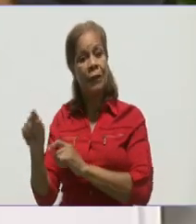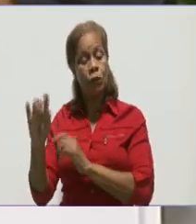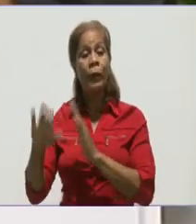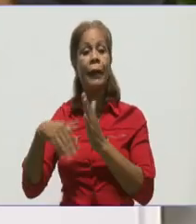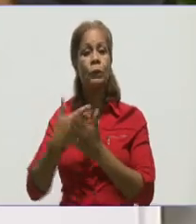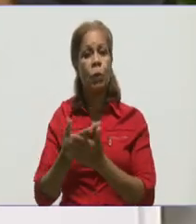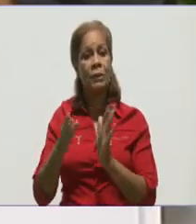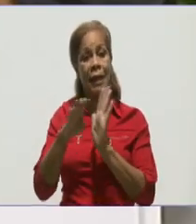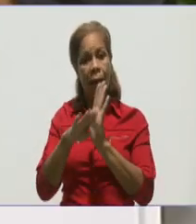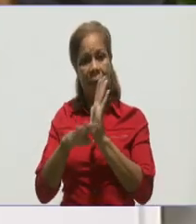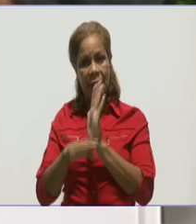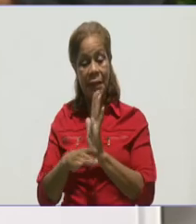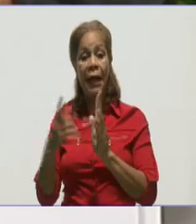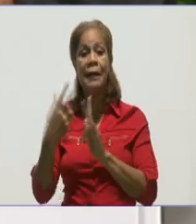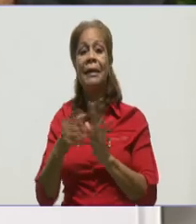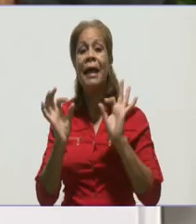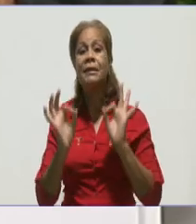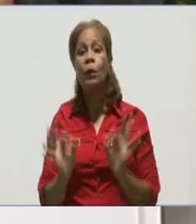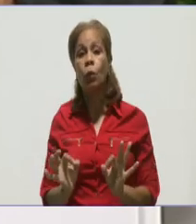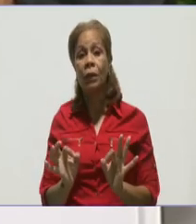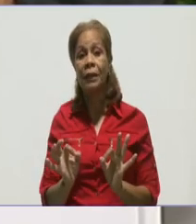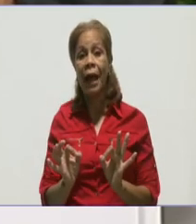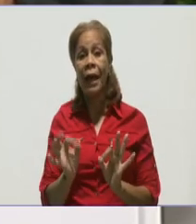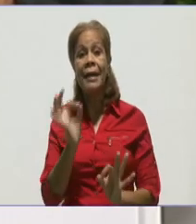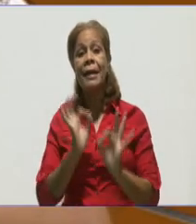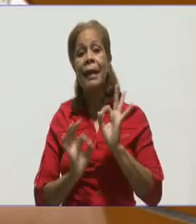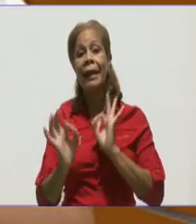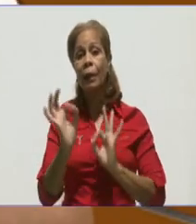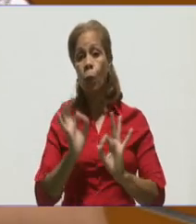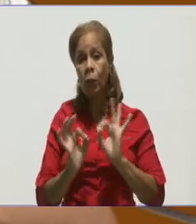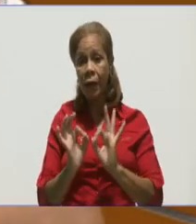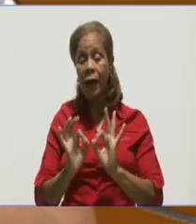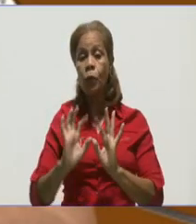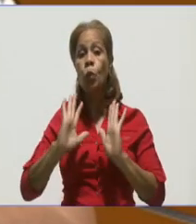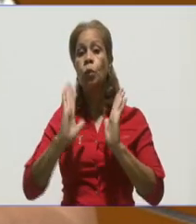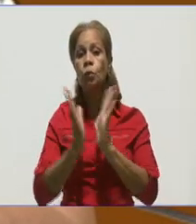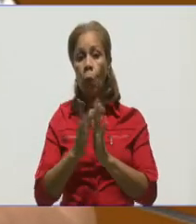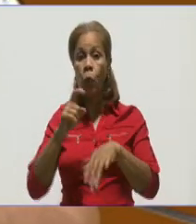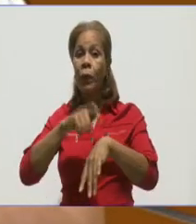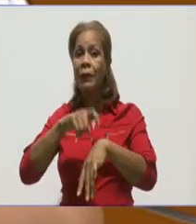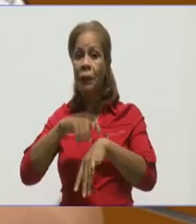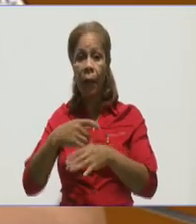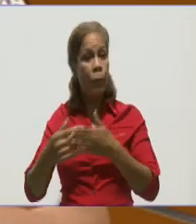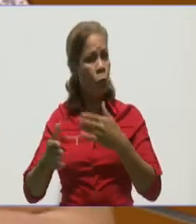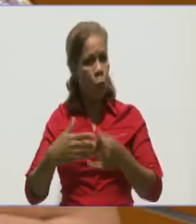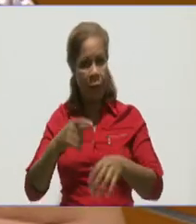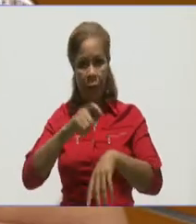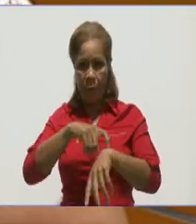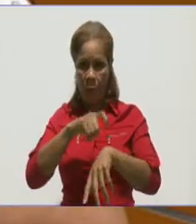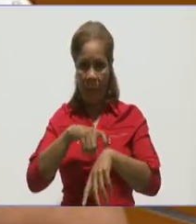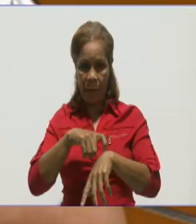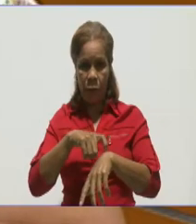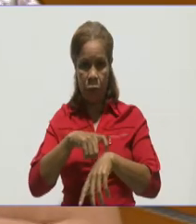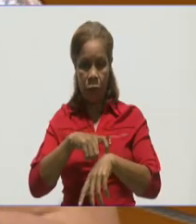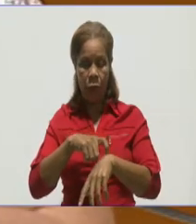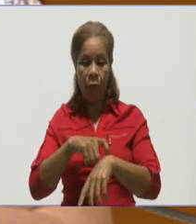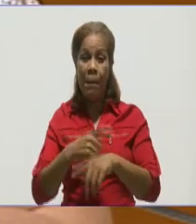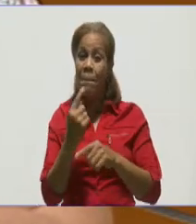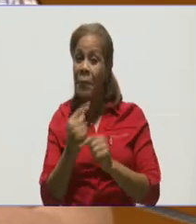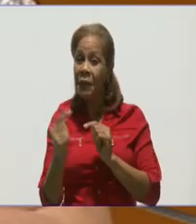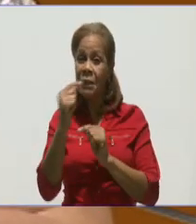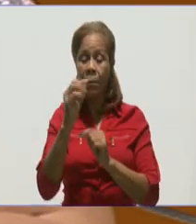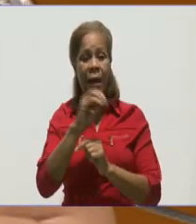medidas, la seguridad, mi protección tiene que ser todo el tiempo, en todo momento. Y sobre todo en el hogar.